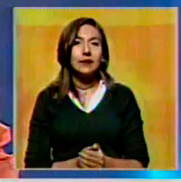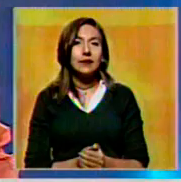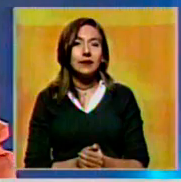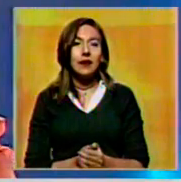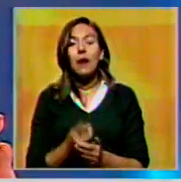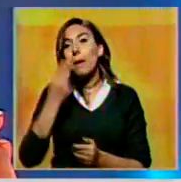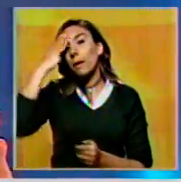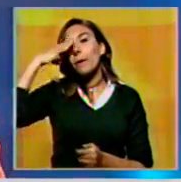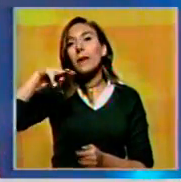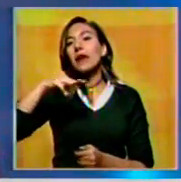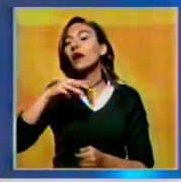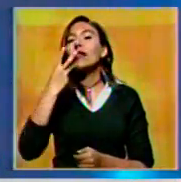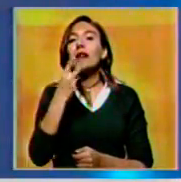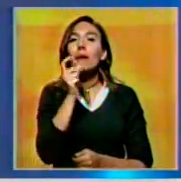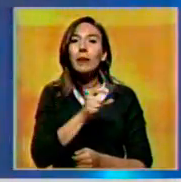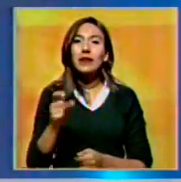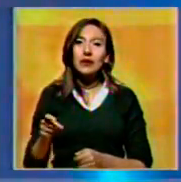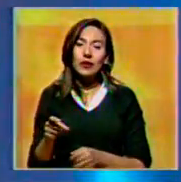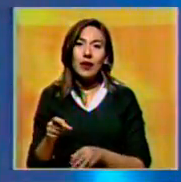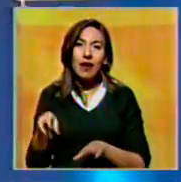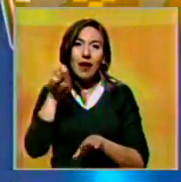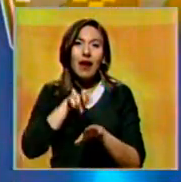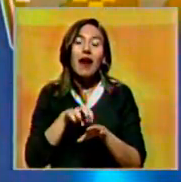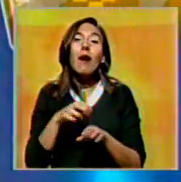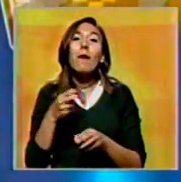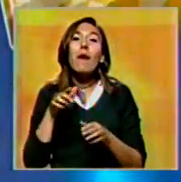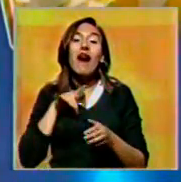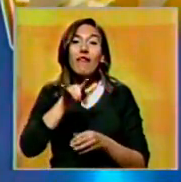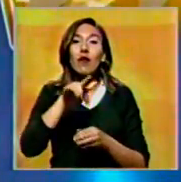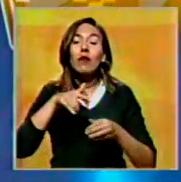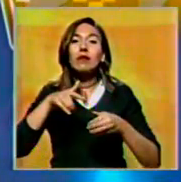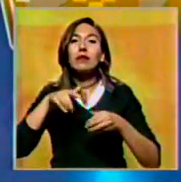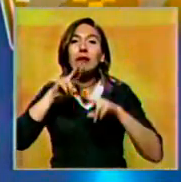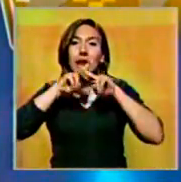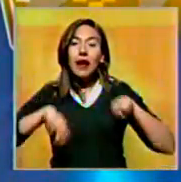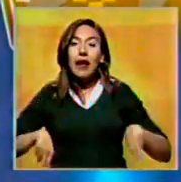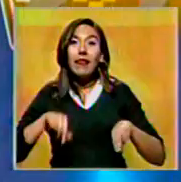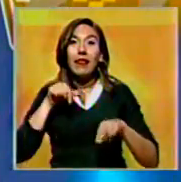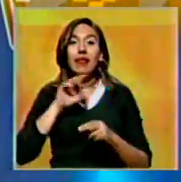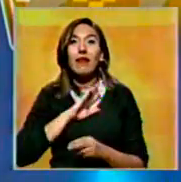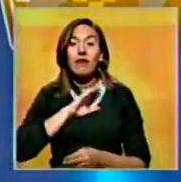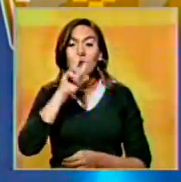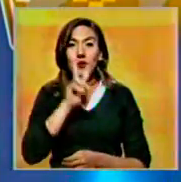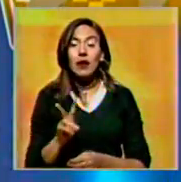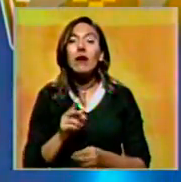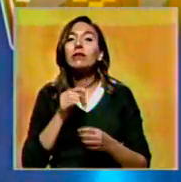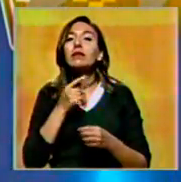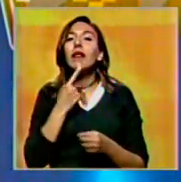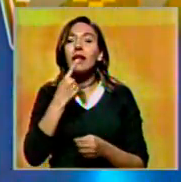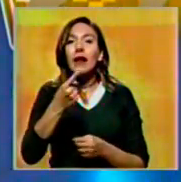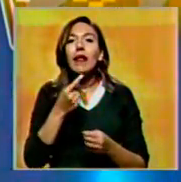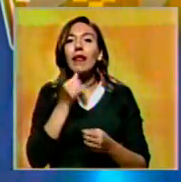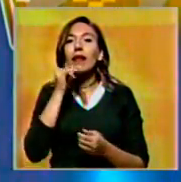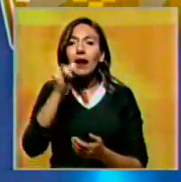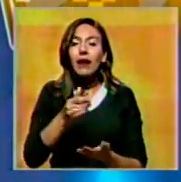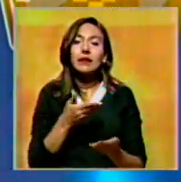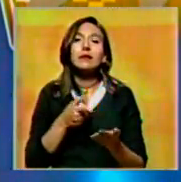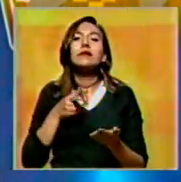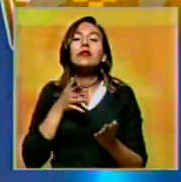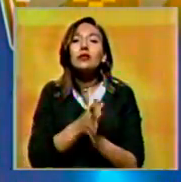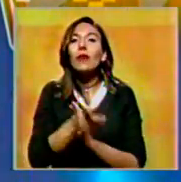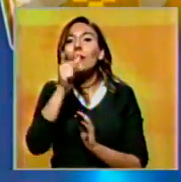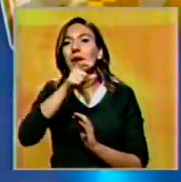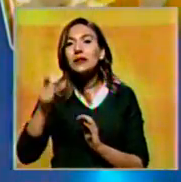En México, tres pasajeros del avión inhabilitado en Venezuela el pasado 4 de noviembre rindieron declaraciones ante las autoridades de ese país